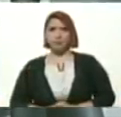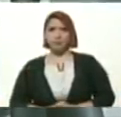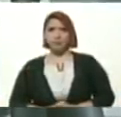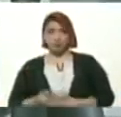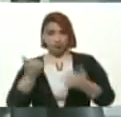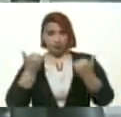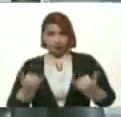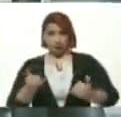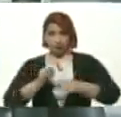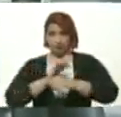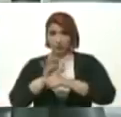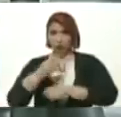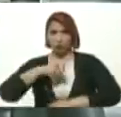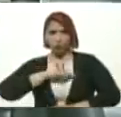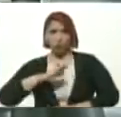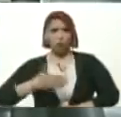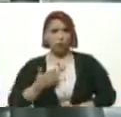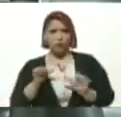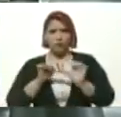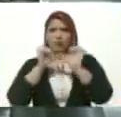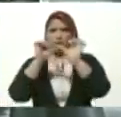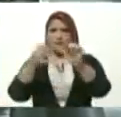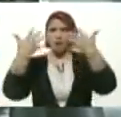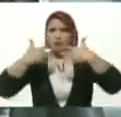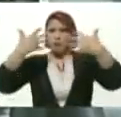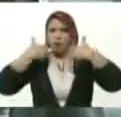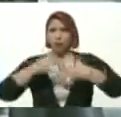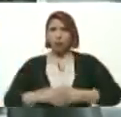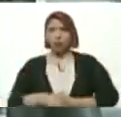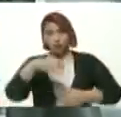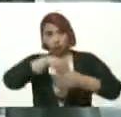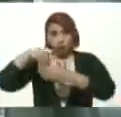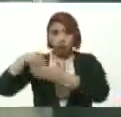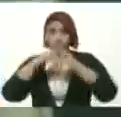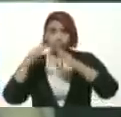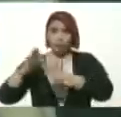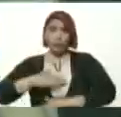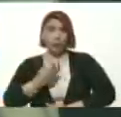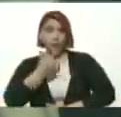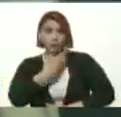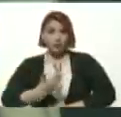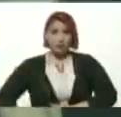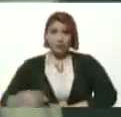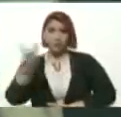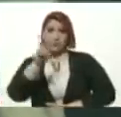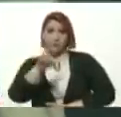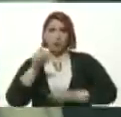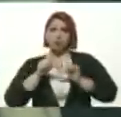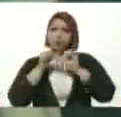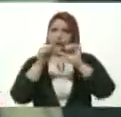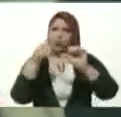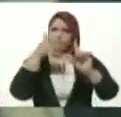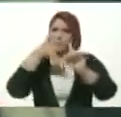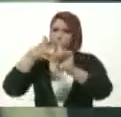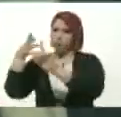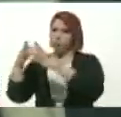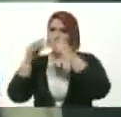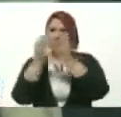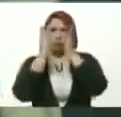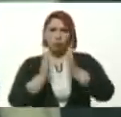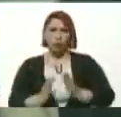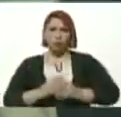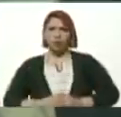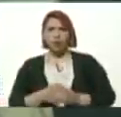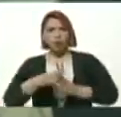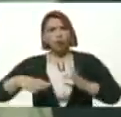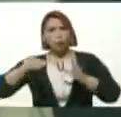Pandemia Para Que Nosotros Podamos Seguir Formándonos Podemos Decir Presidente Que En Venezuela Siguió La Formación De Todos Los Estudiantes